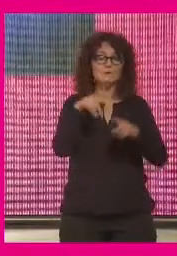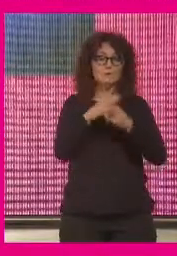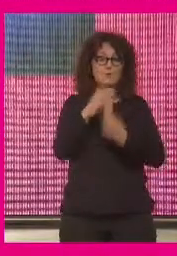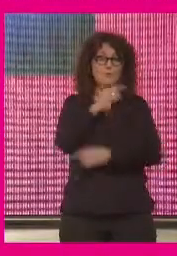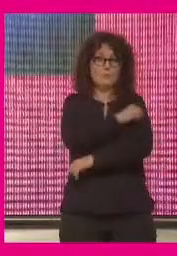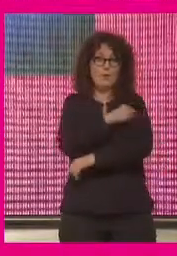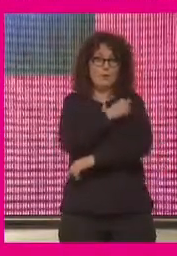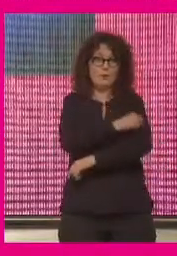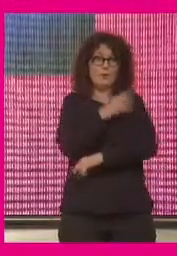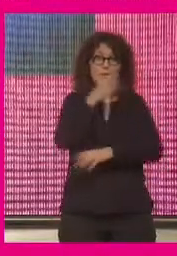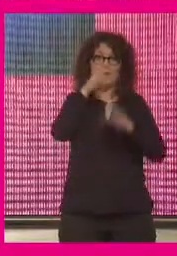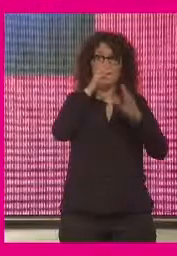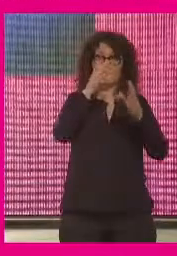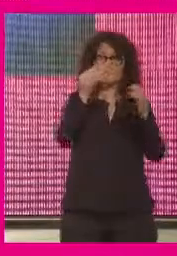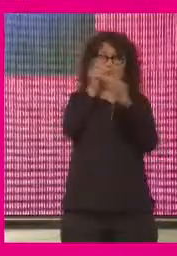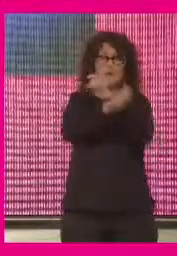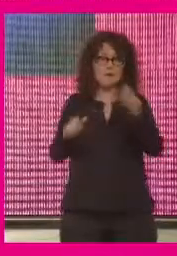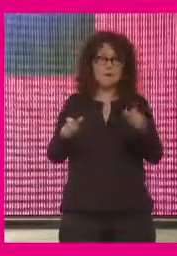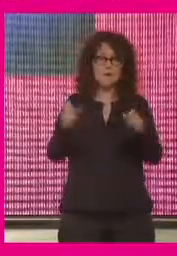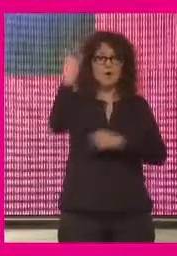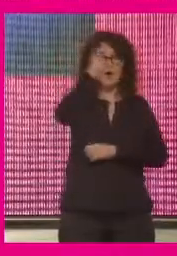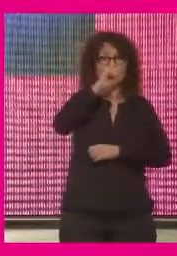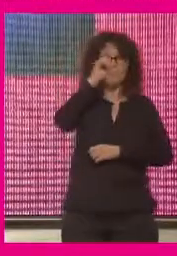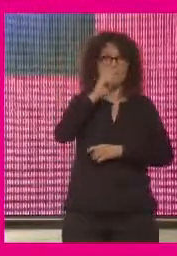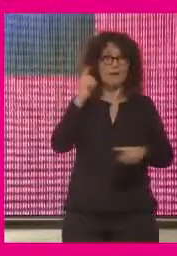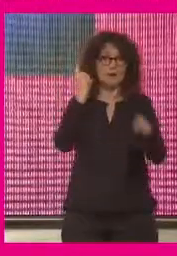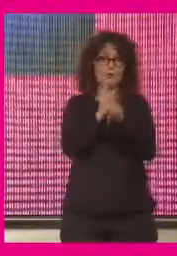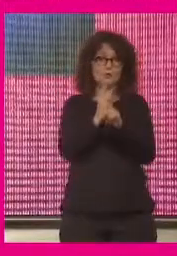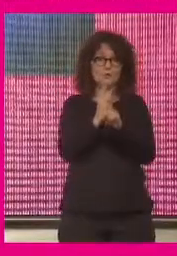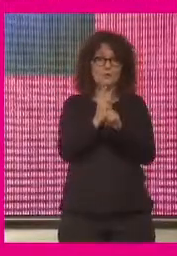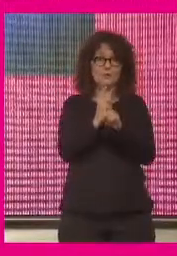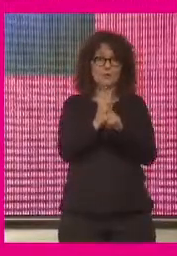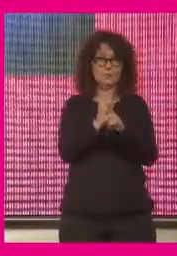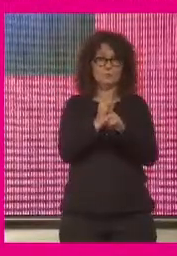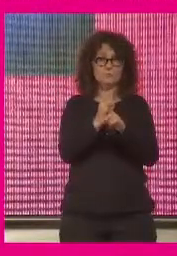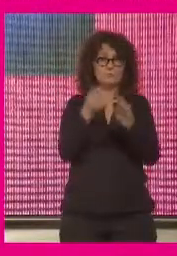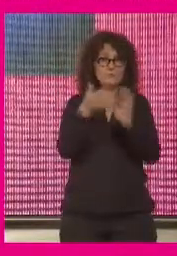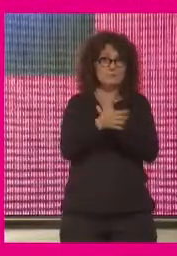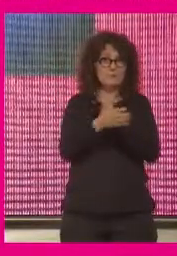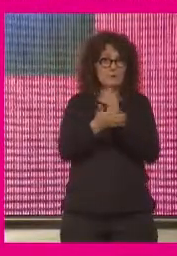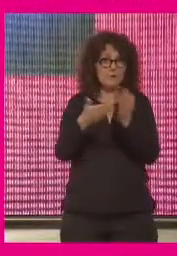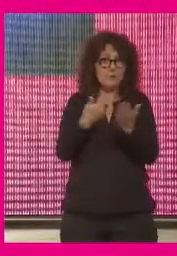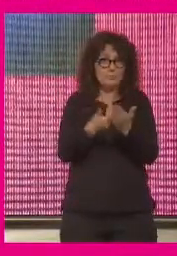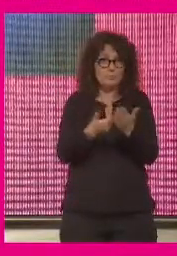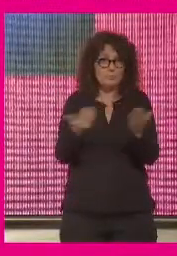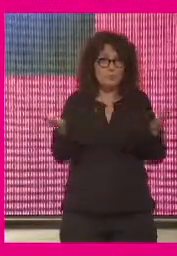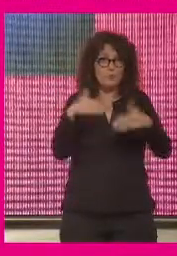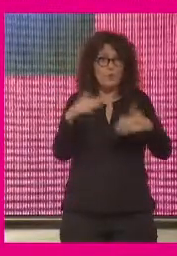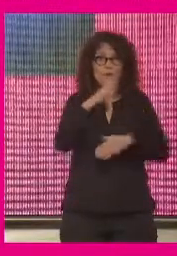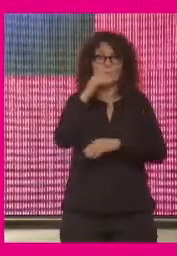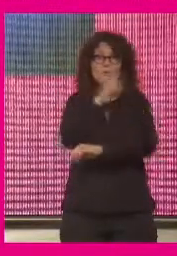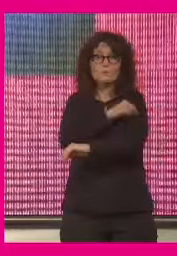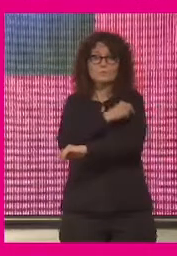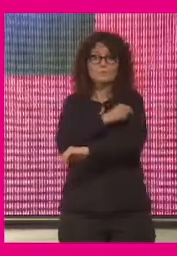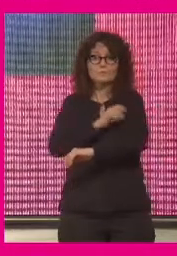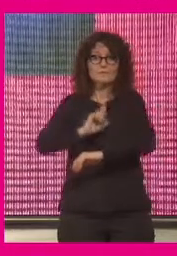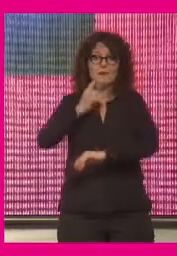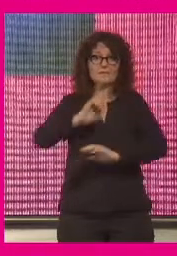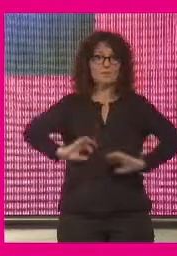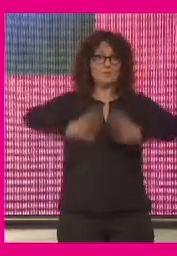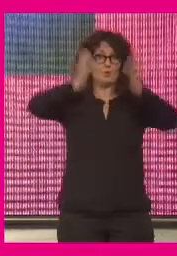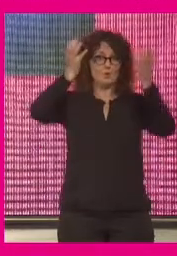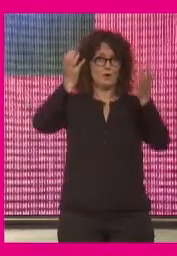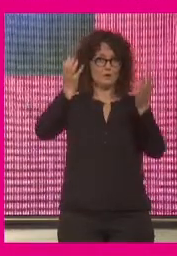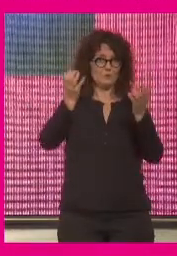mucha gente opina en contra de ellas sin ningún fundamento cuando las vacunas probablemente hayan sido el elemento más revolucionario de la